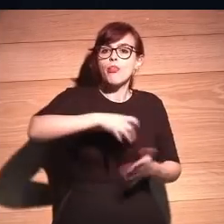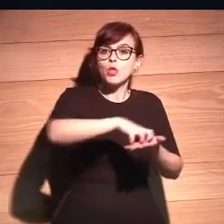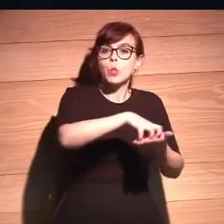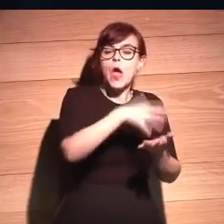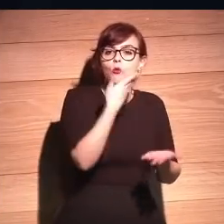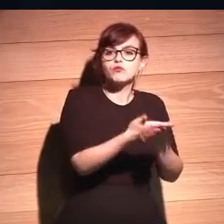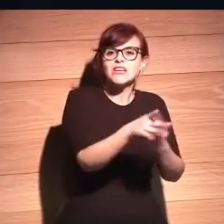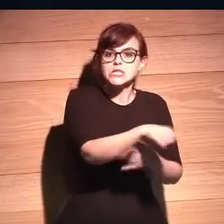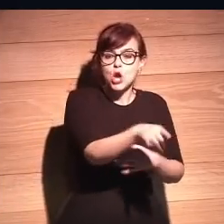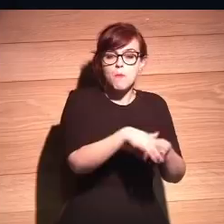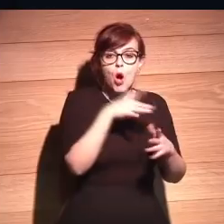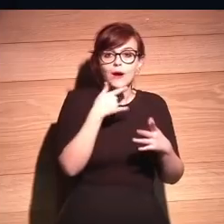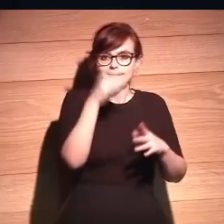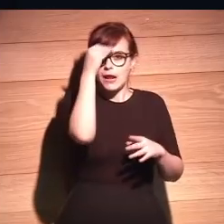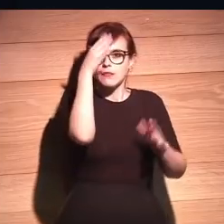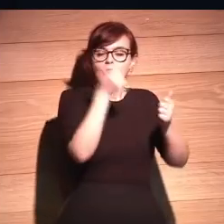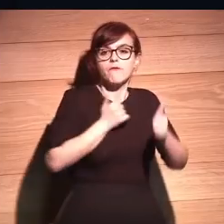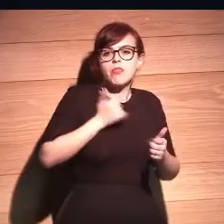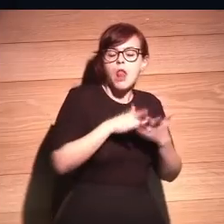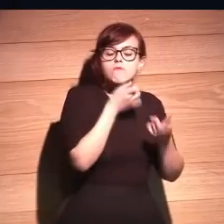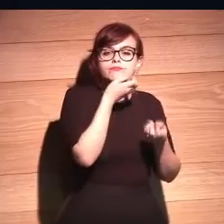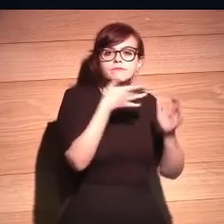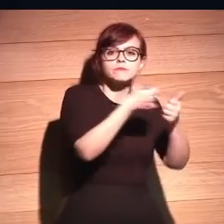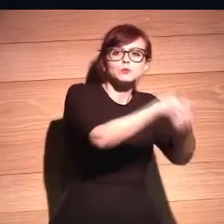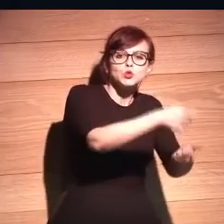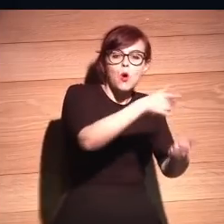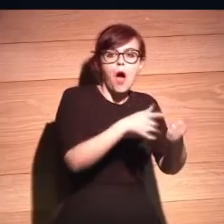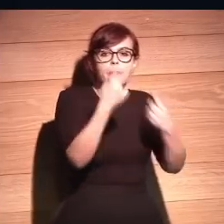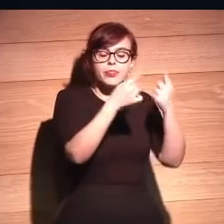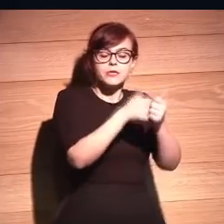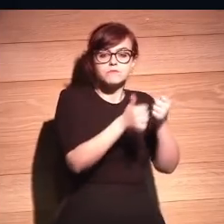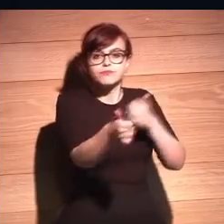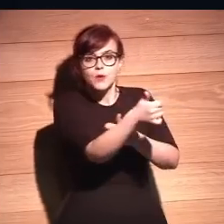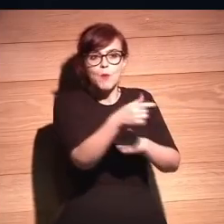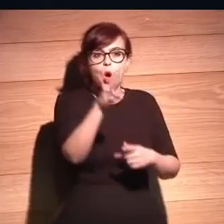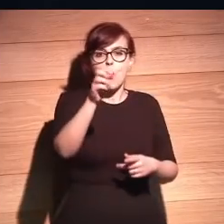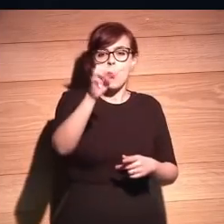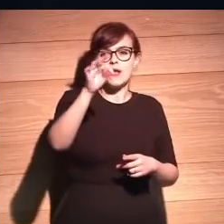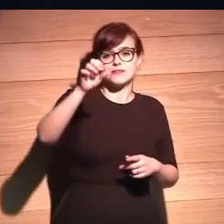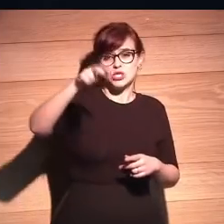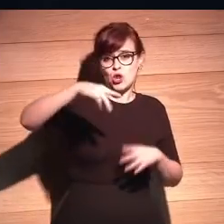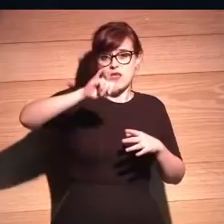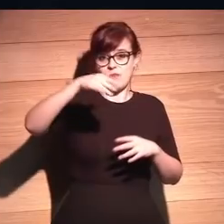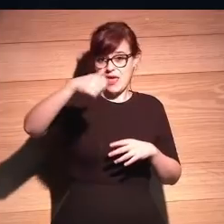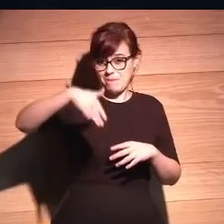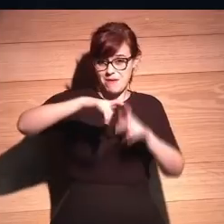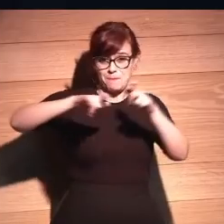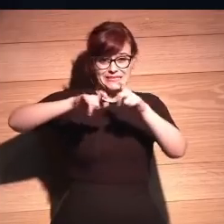porque no sigue a la inteligencia artificial? O ha habido el caso del Watson, famoso de IBM, que hace